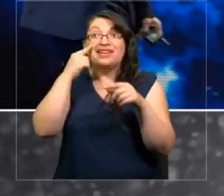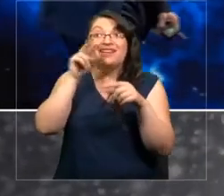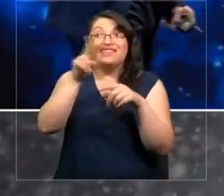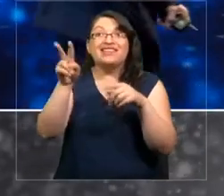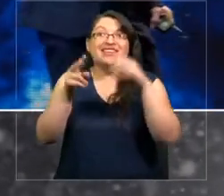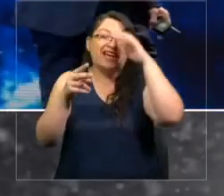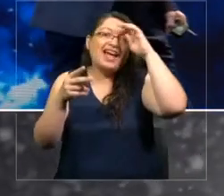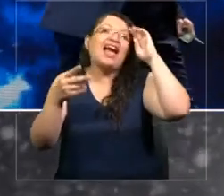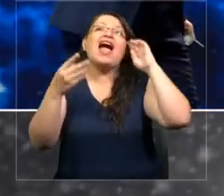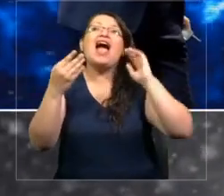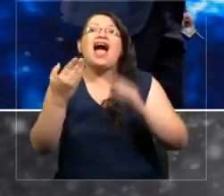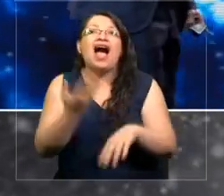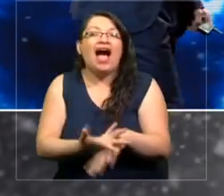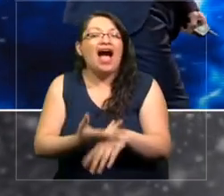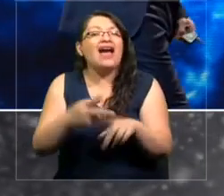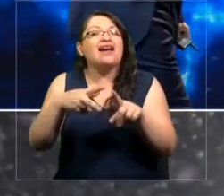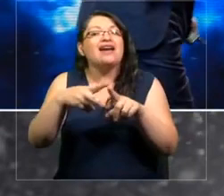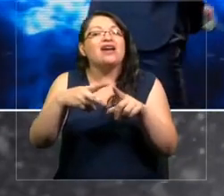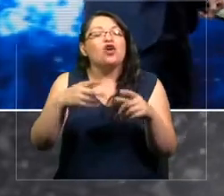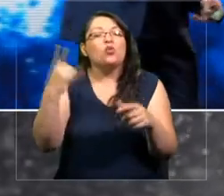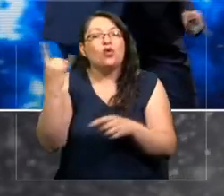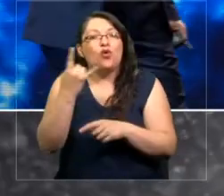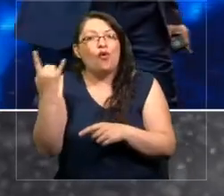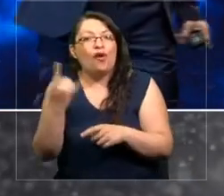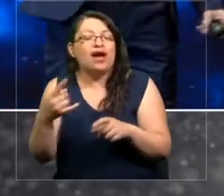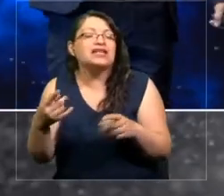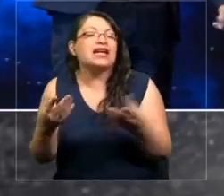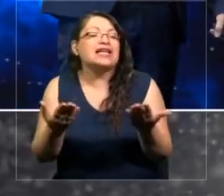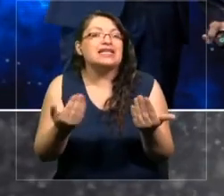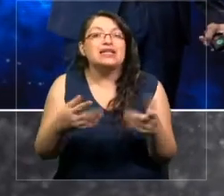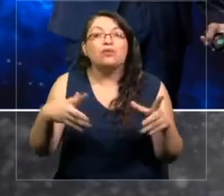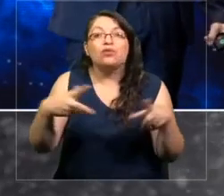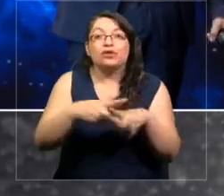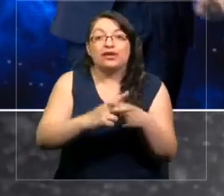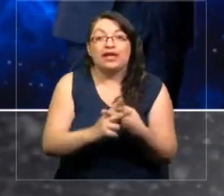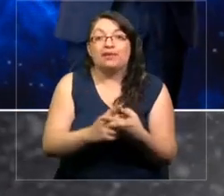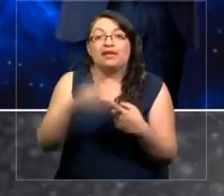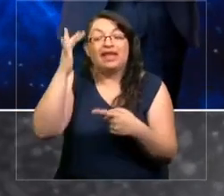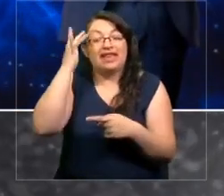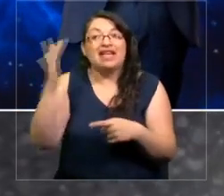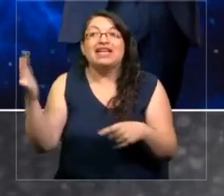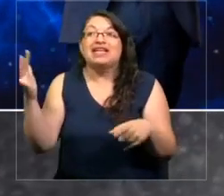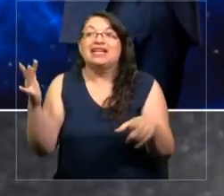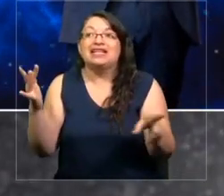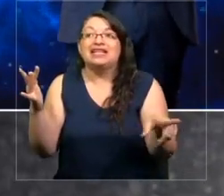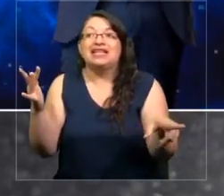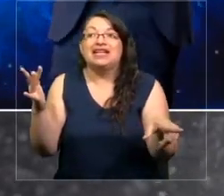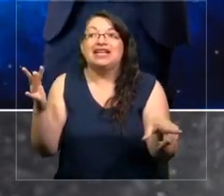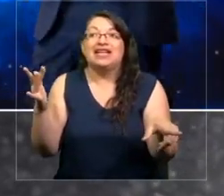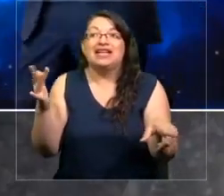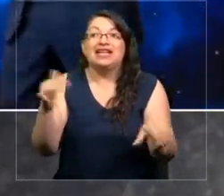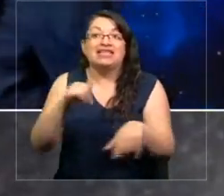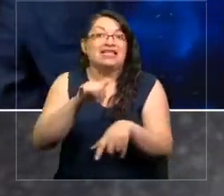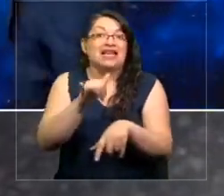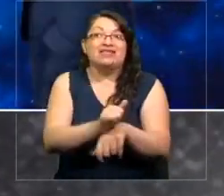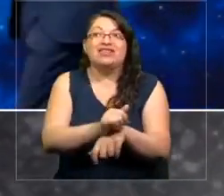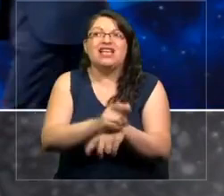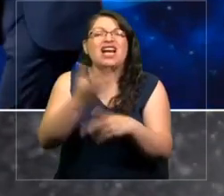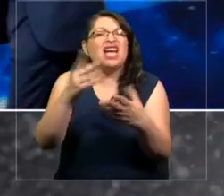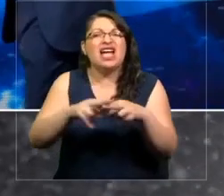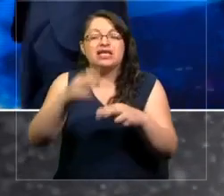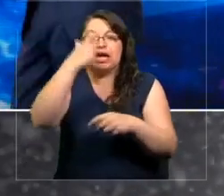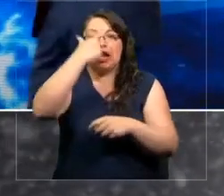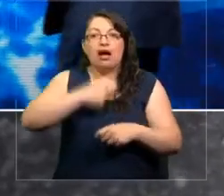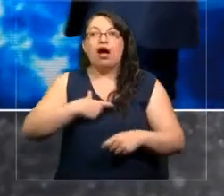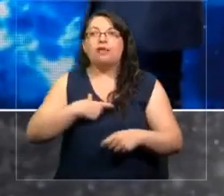que hay una emergencia de herramientas de inteligencia artificial que pone sobre una persona un rostro distinto. Vamos a tener que